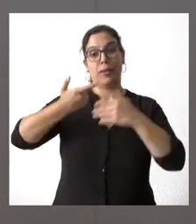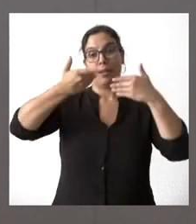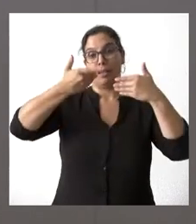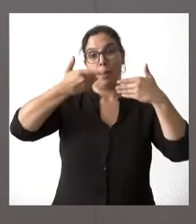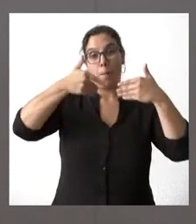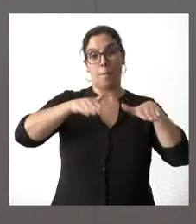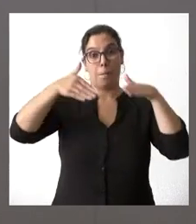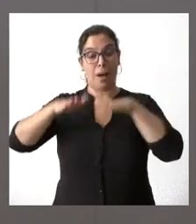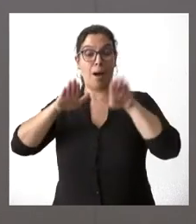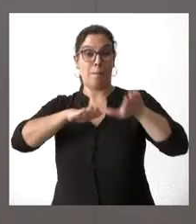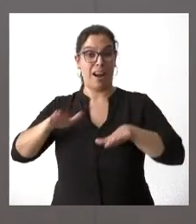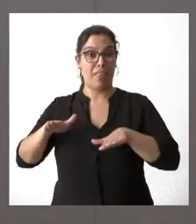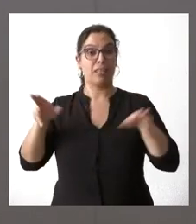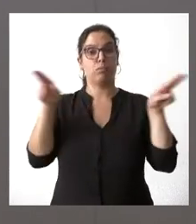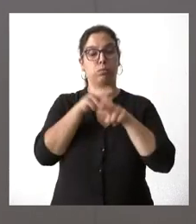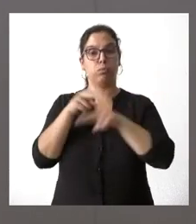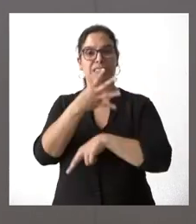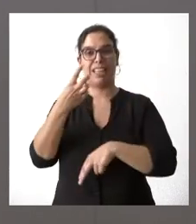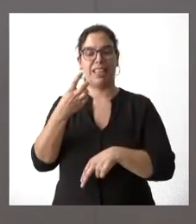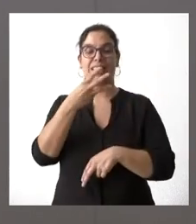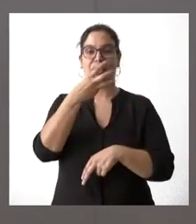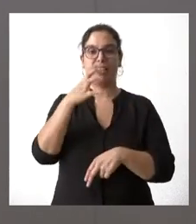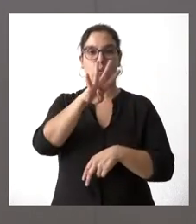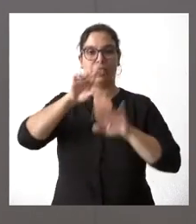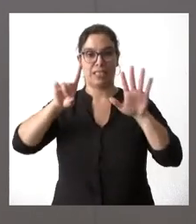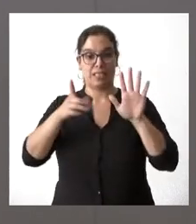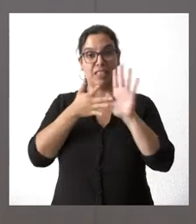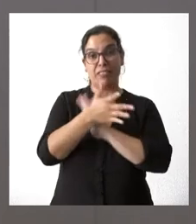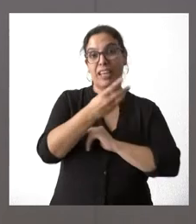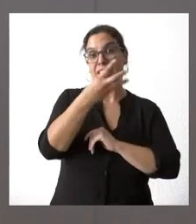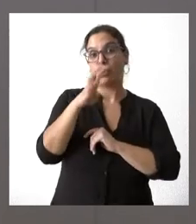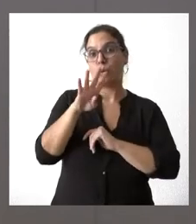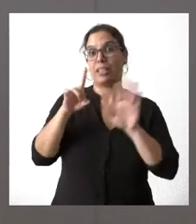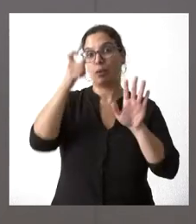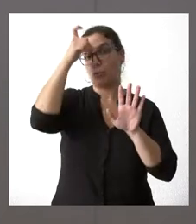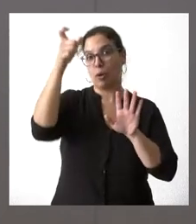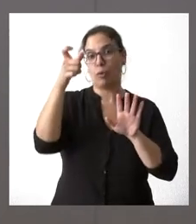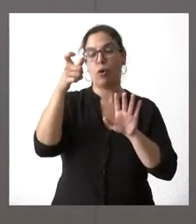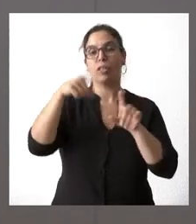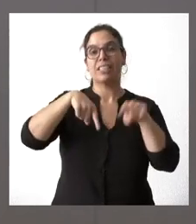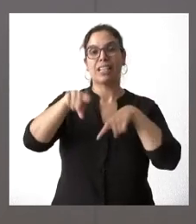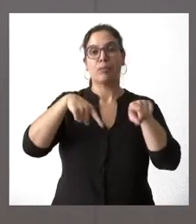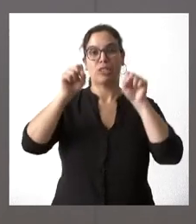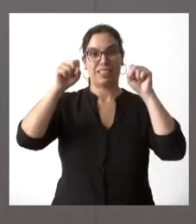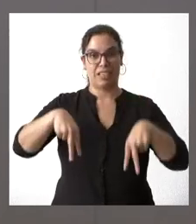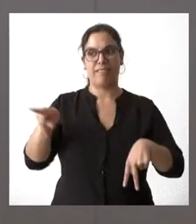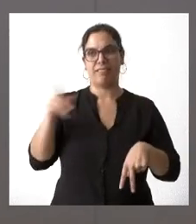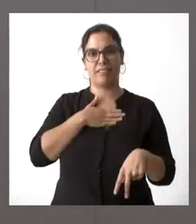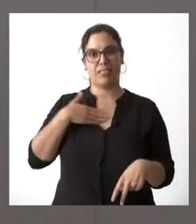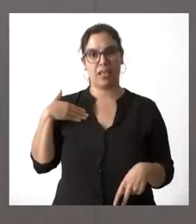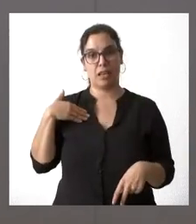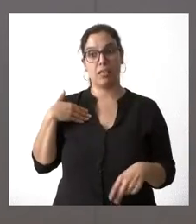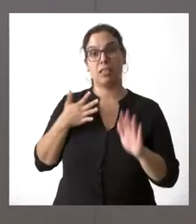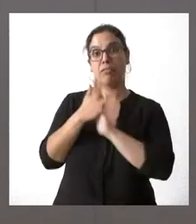paradas y la reducción de la prestación del servicio en 346 municipios. Tenga usted en cuenta que esa falta de